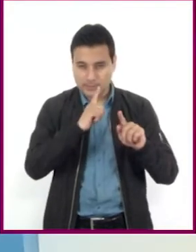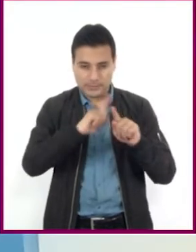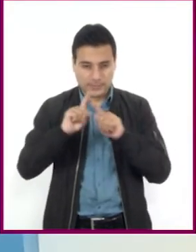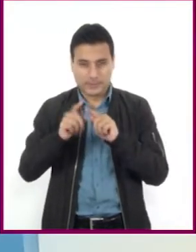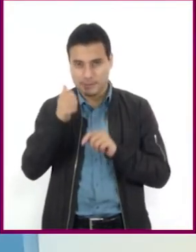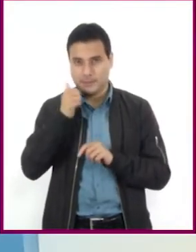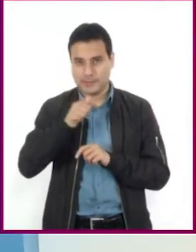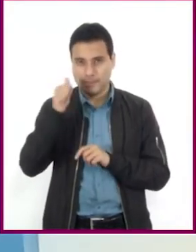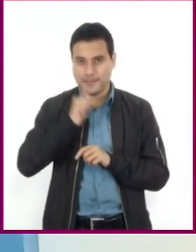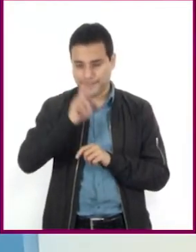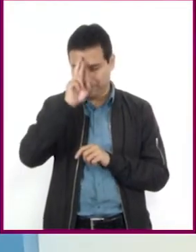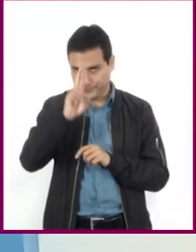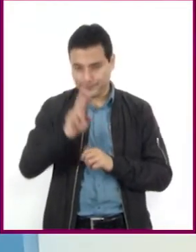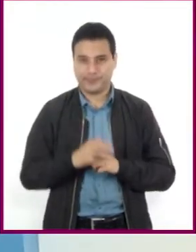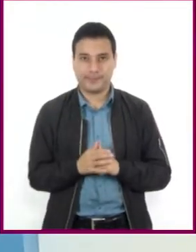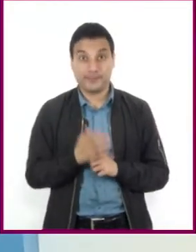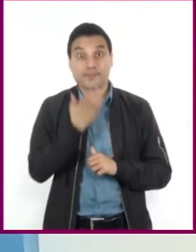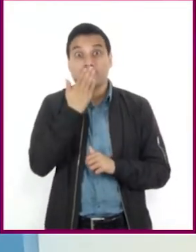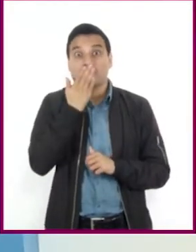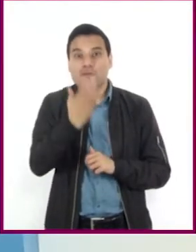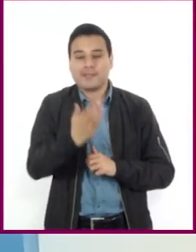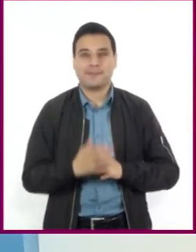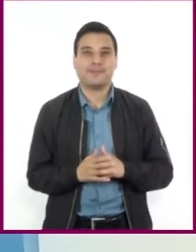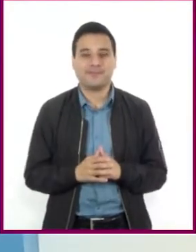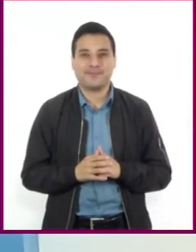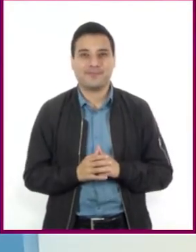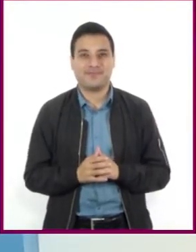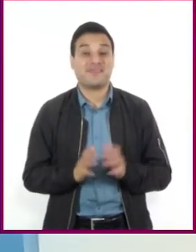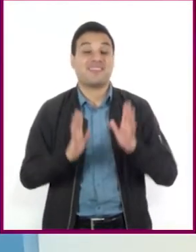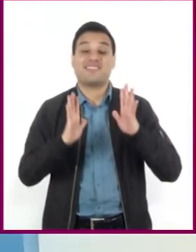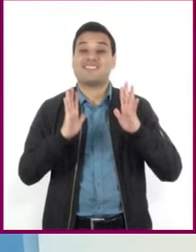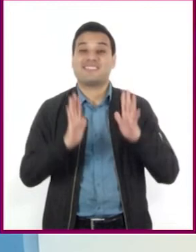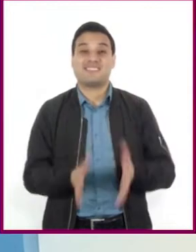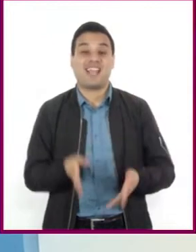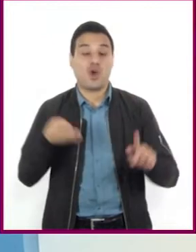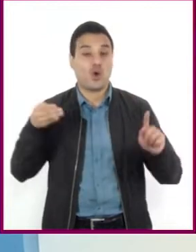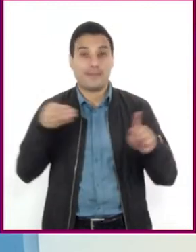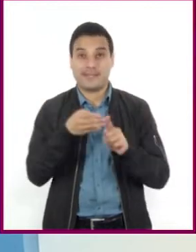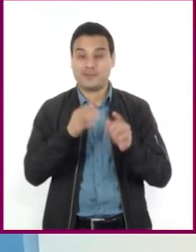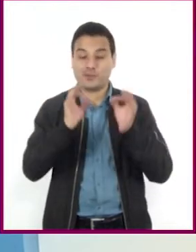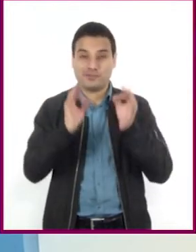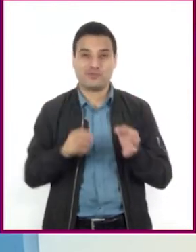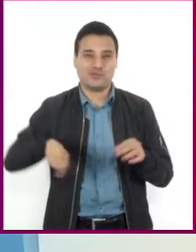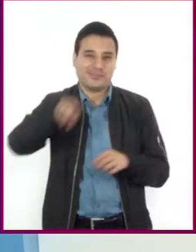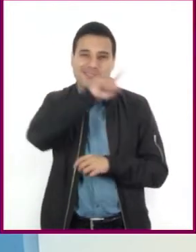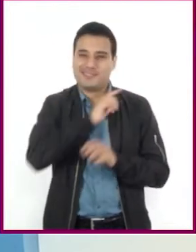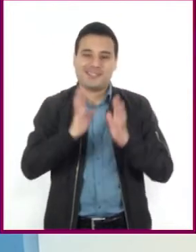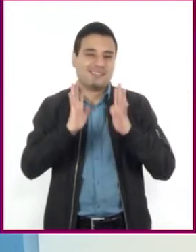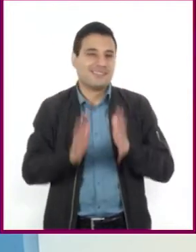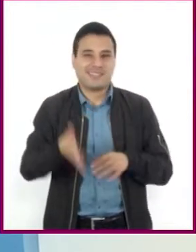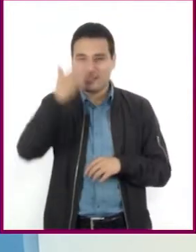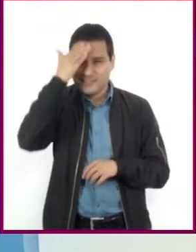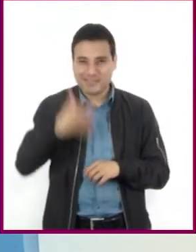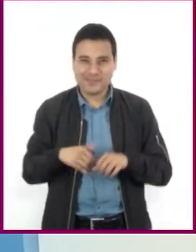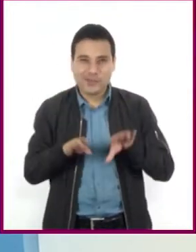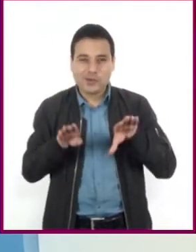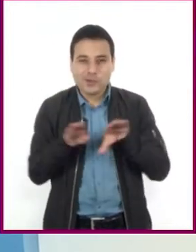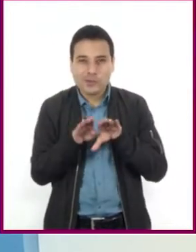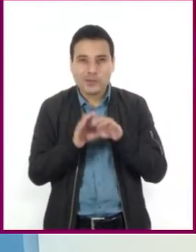Muy bien, el objetivo se ha logrado. Ahora ya saben cómo identificar las escalas.